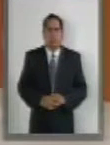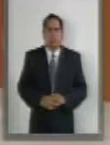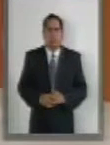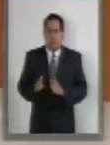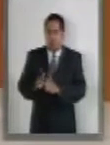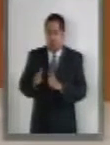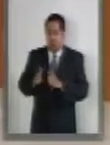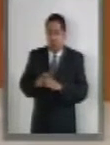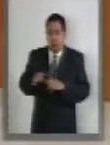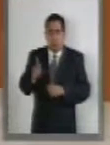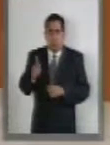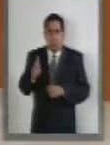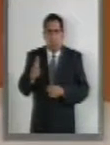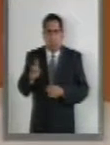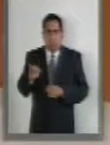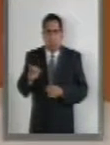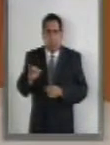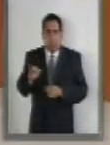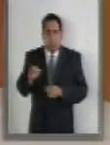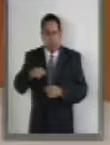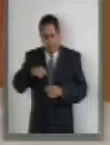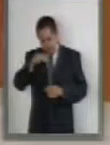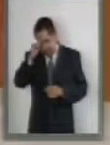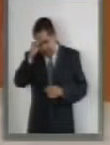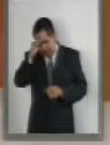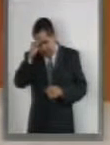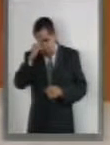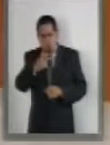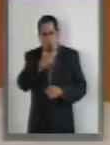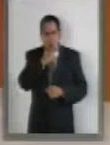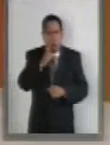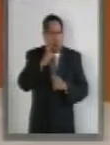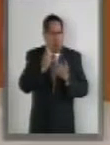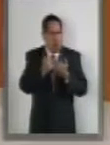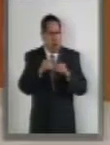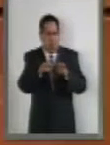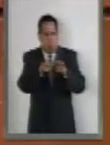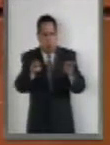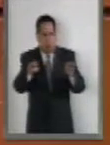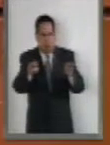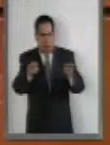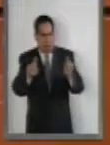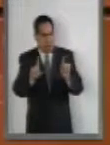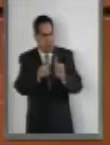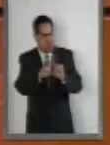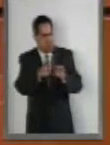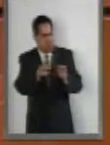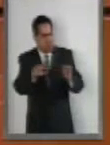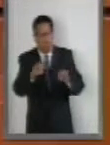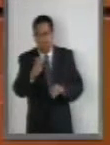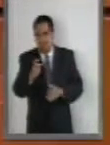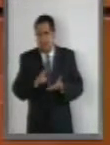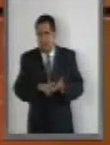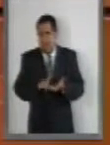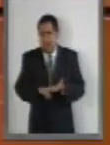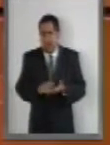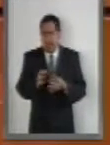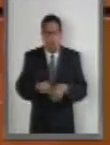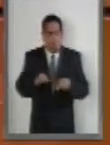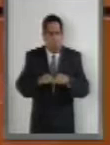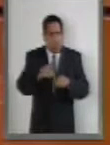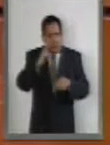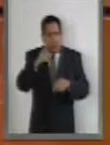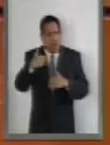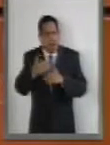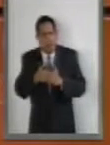Parlamentario del PRI concebimos a la paridad de género como un elemento fundamental para hacer accesible